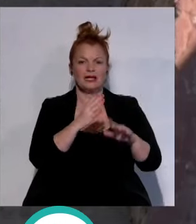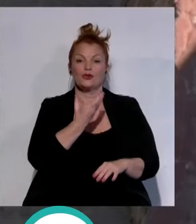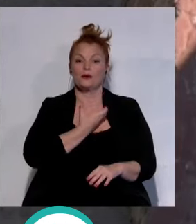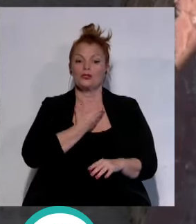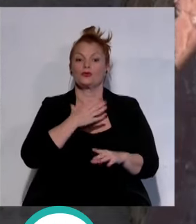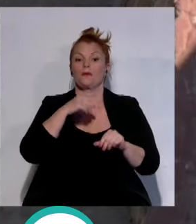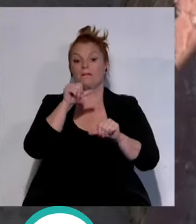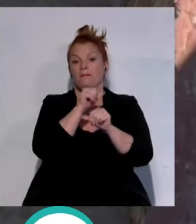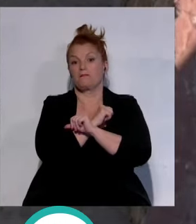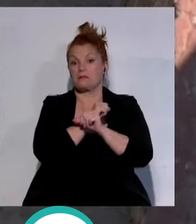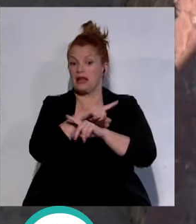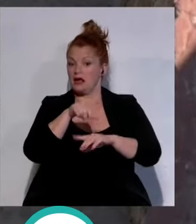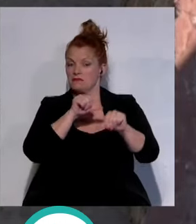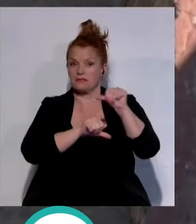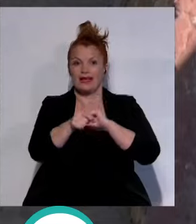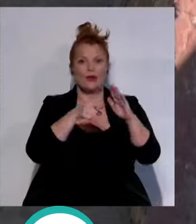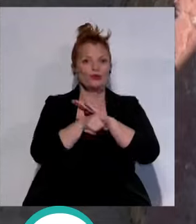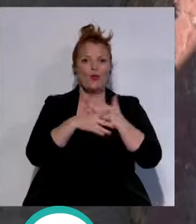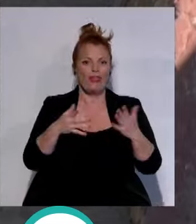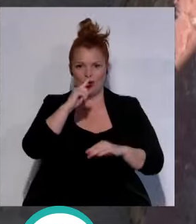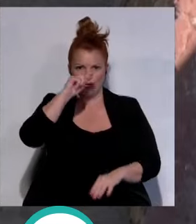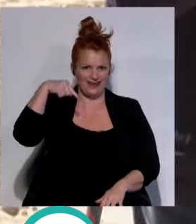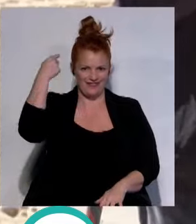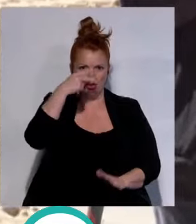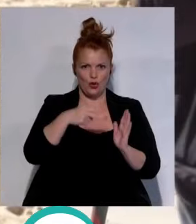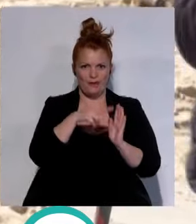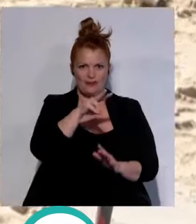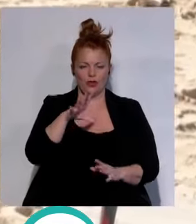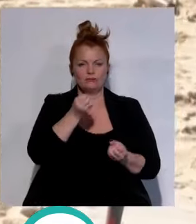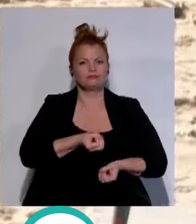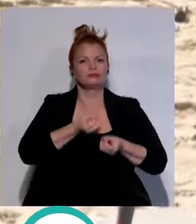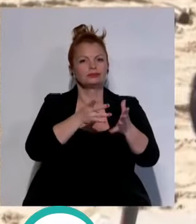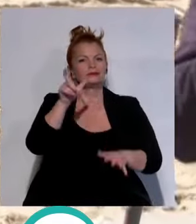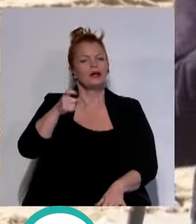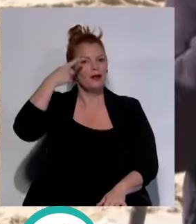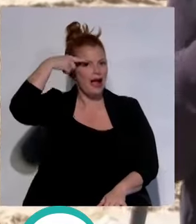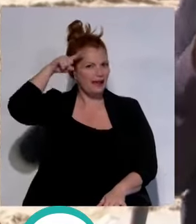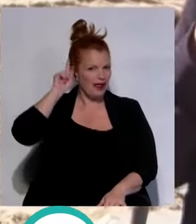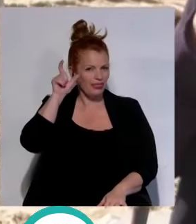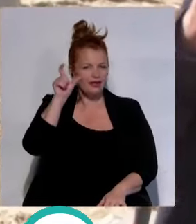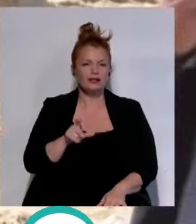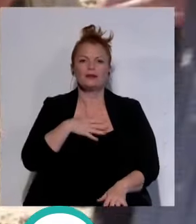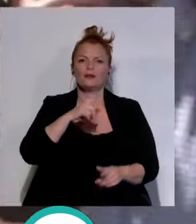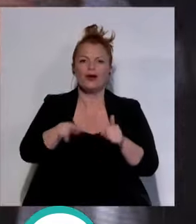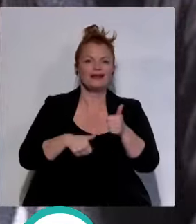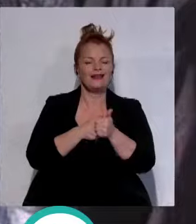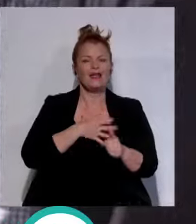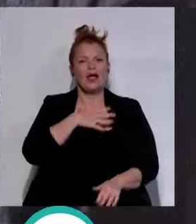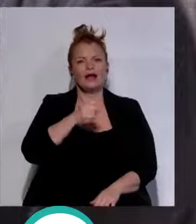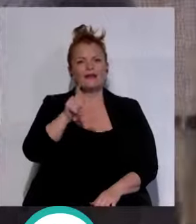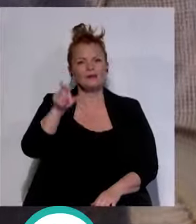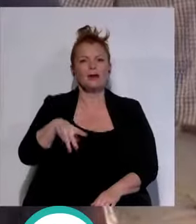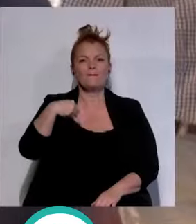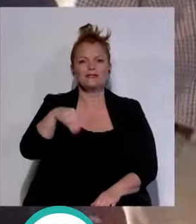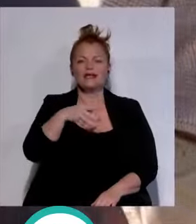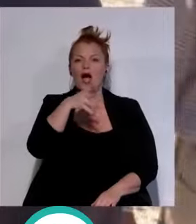ejecutar durante 2025. Así lo ha trasladado el alcalde de la ciudad, Bruno García, junto al teniente de alcalde y presidente